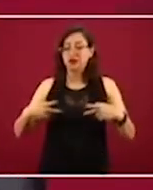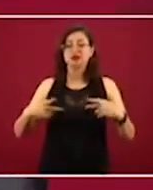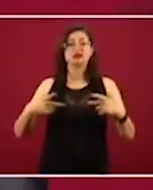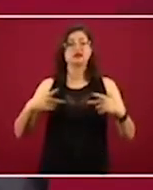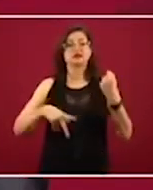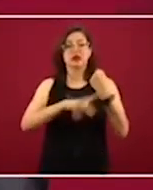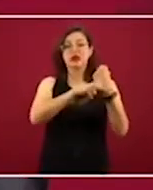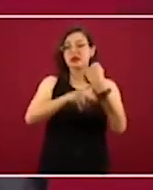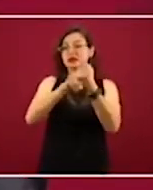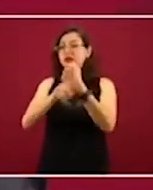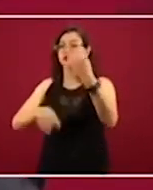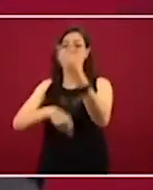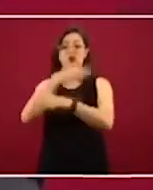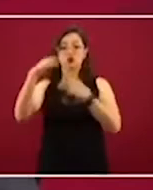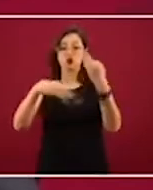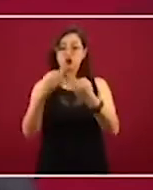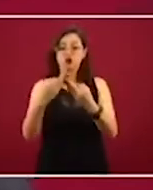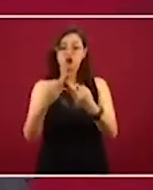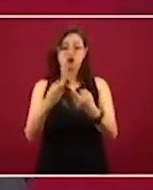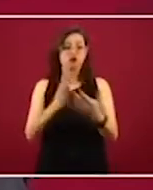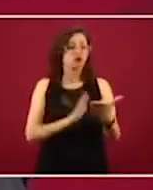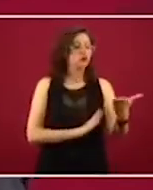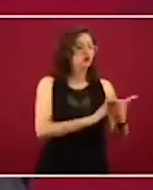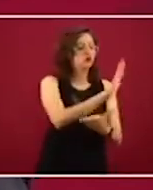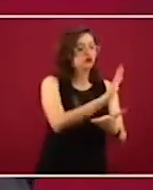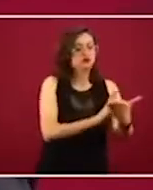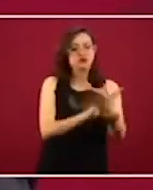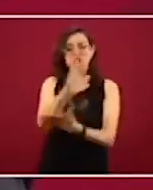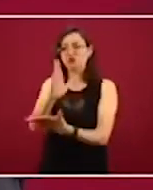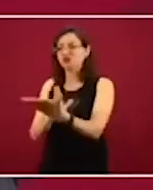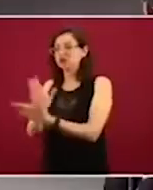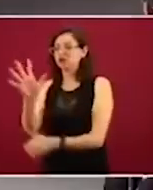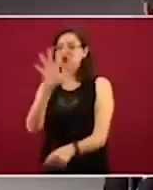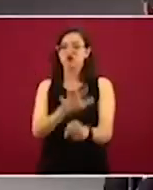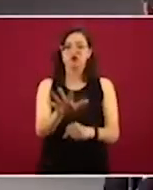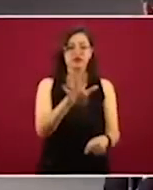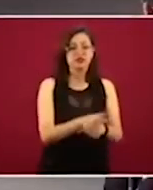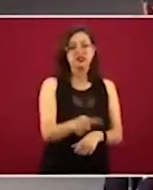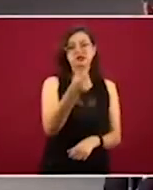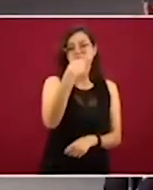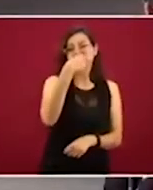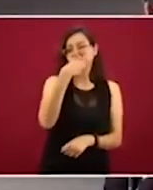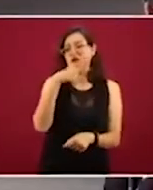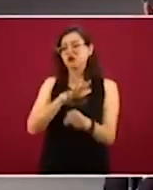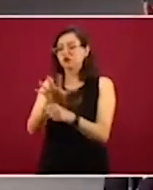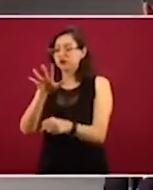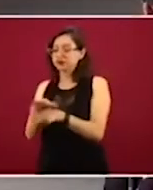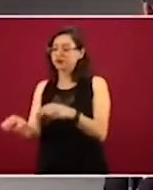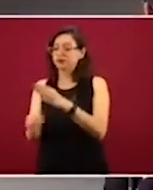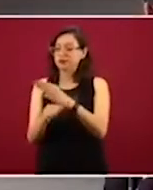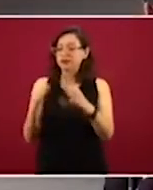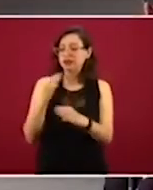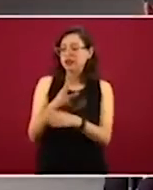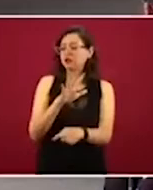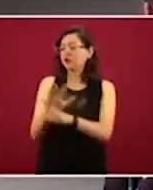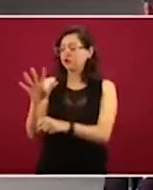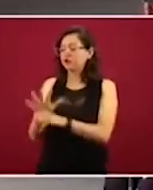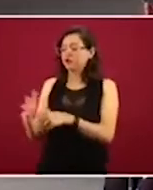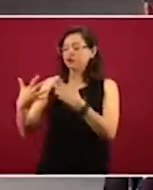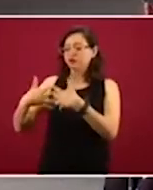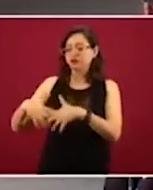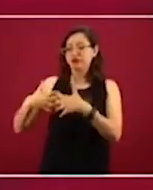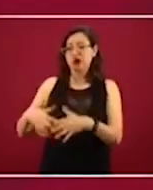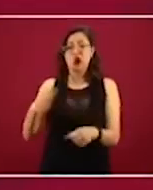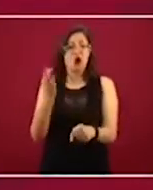a los medicamentos y a los equipos. Como ustedes saben, los equipos más